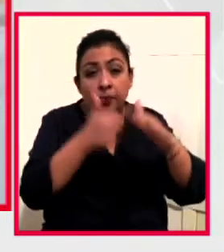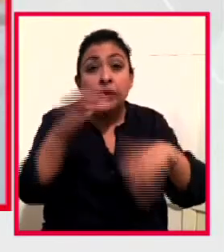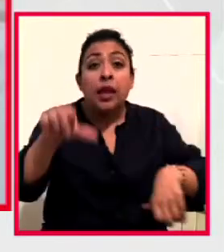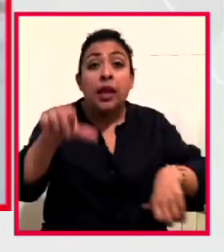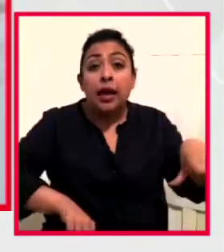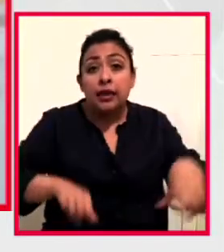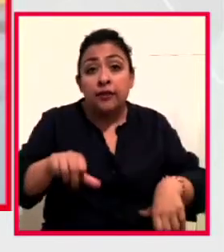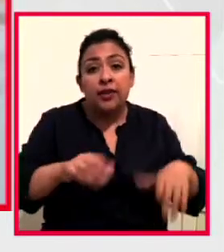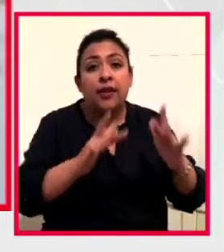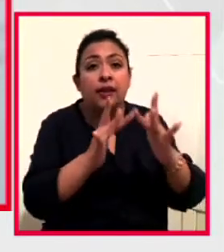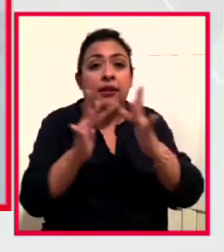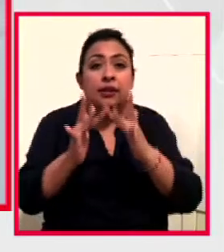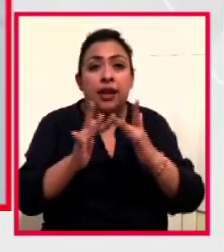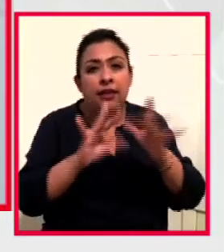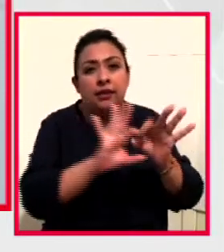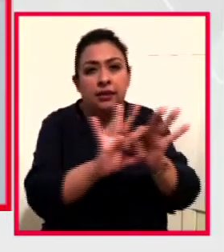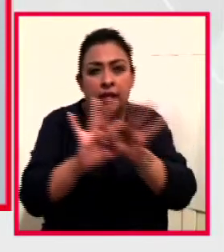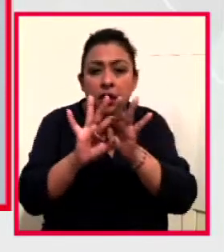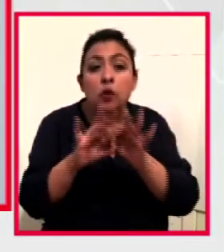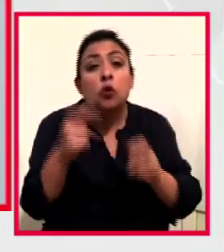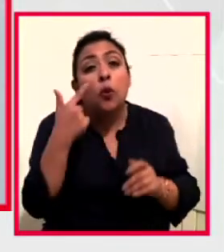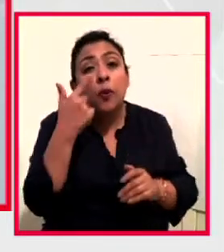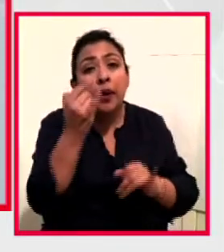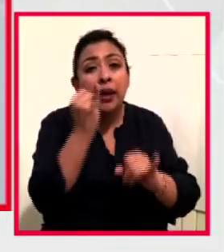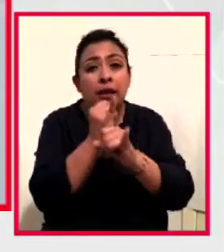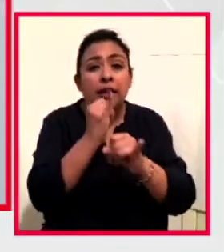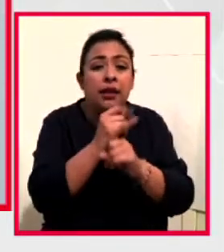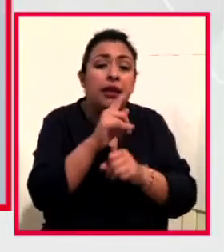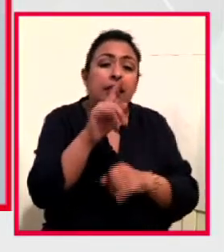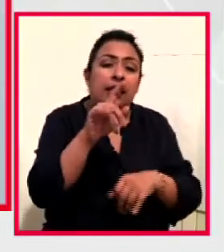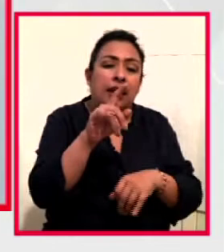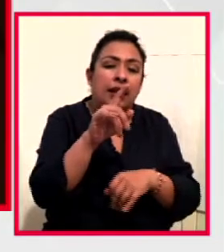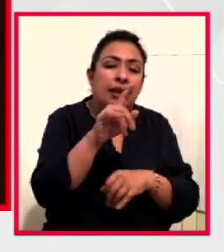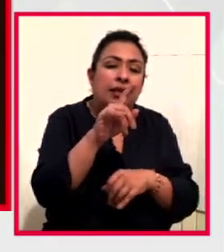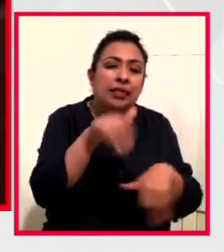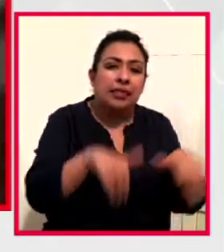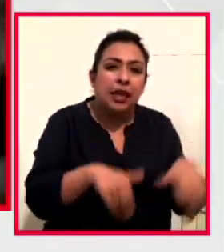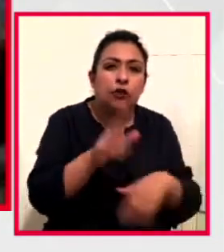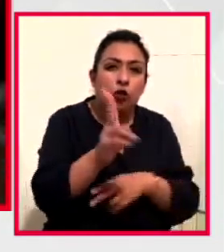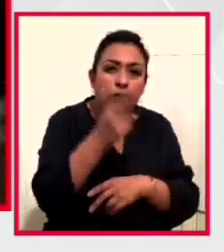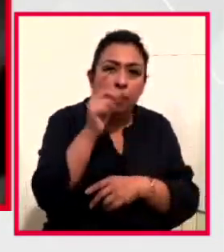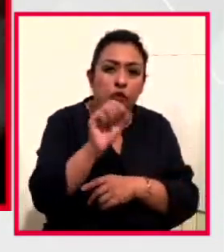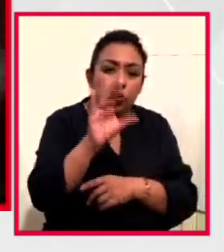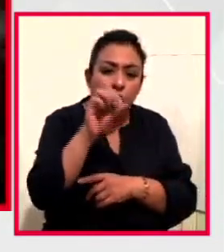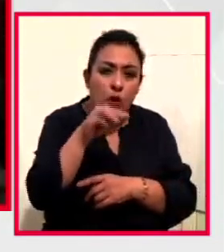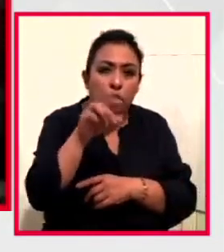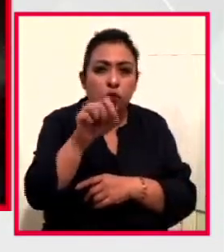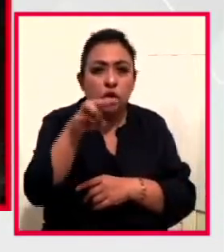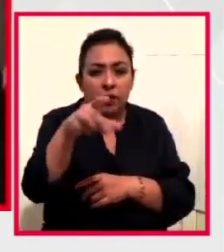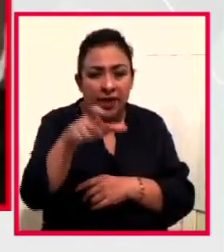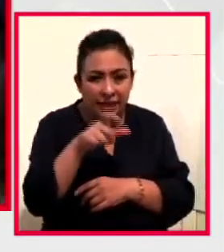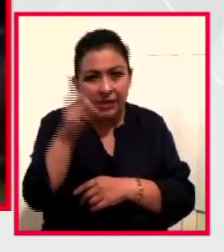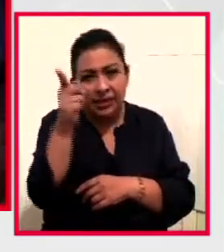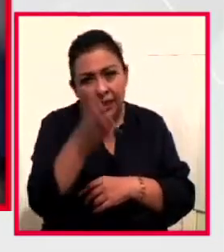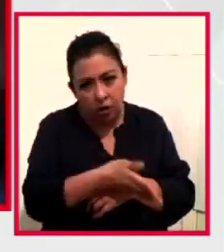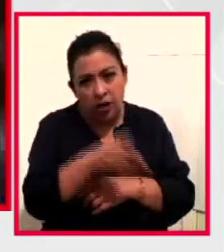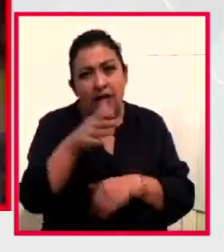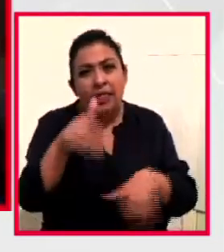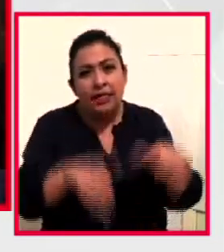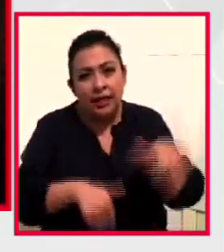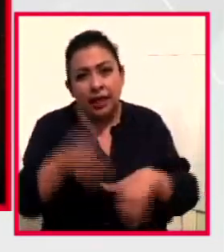de Tejiendo Redes pueden seguirse en la página teatrounam.com.mx-teatro-tejiendo